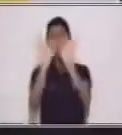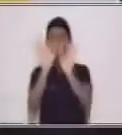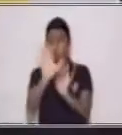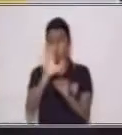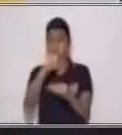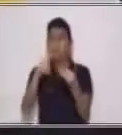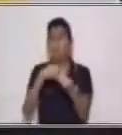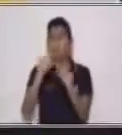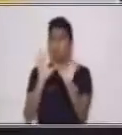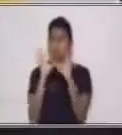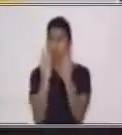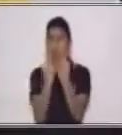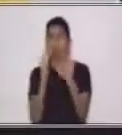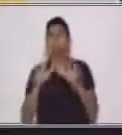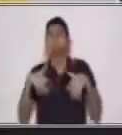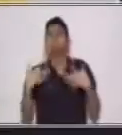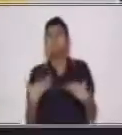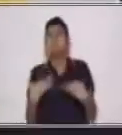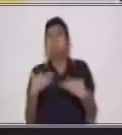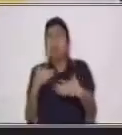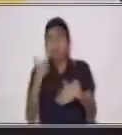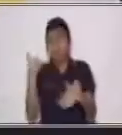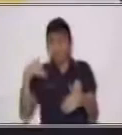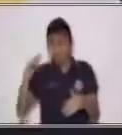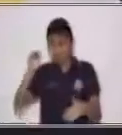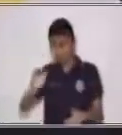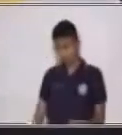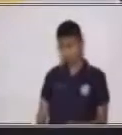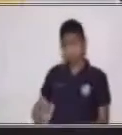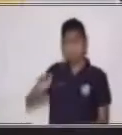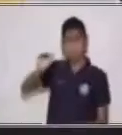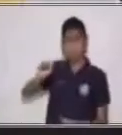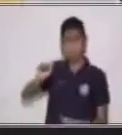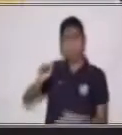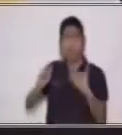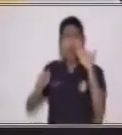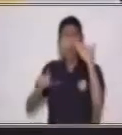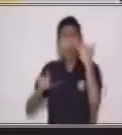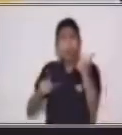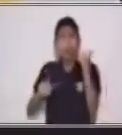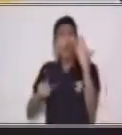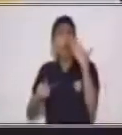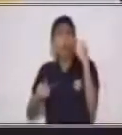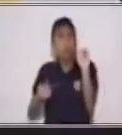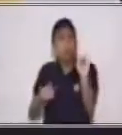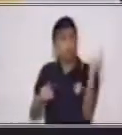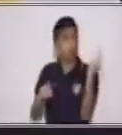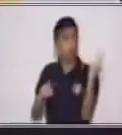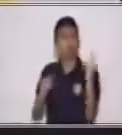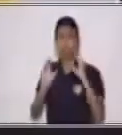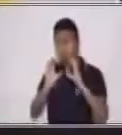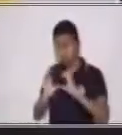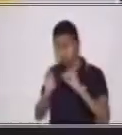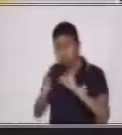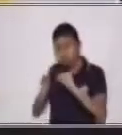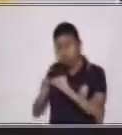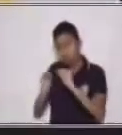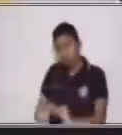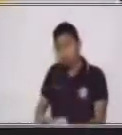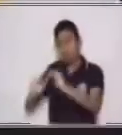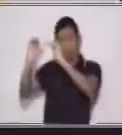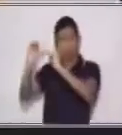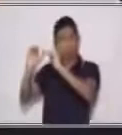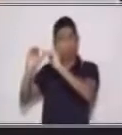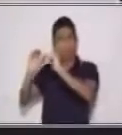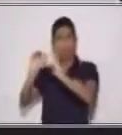Ellos nos aman, nos cuidan y nos protegen. Ellos también nos dan mucho cariño. Nosotros